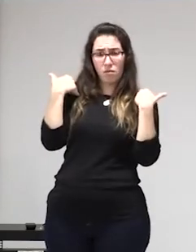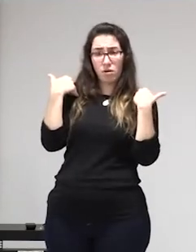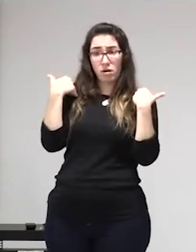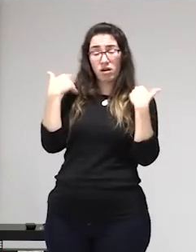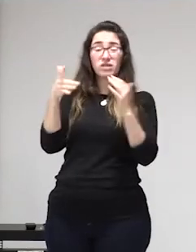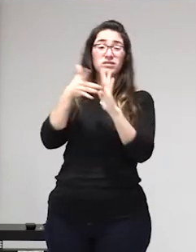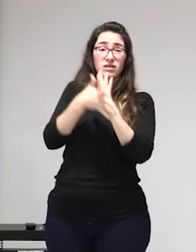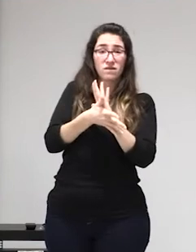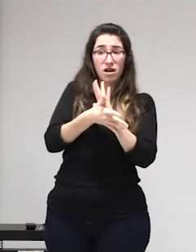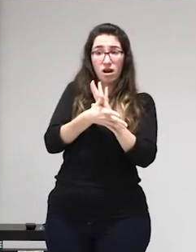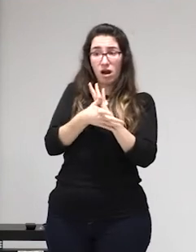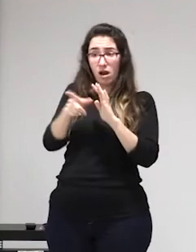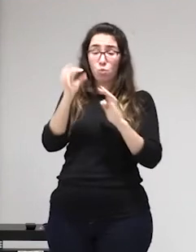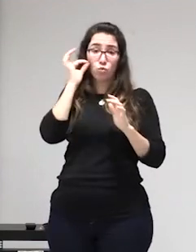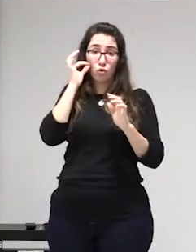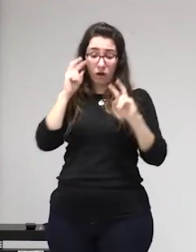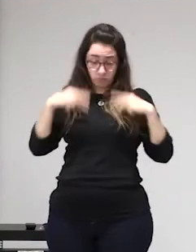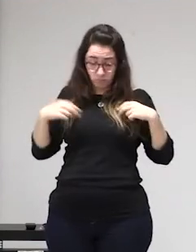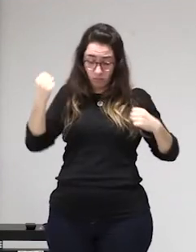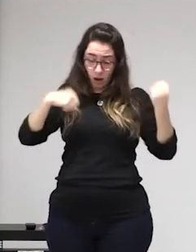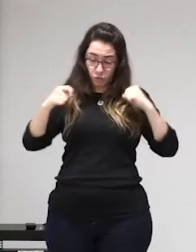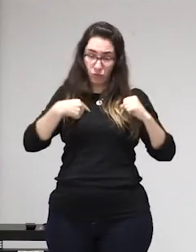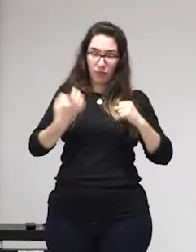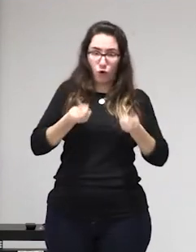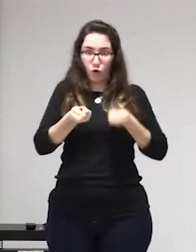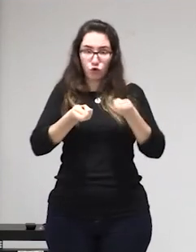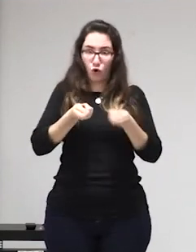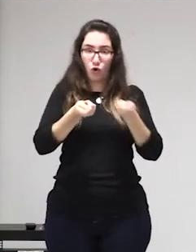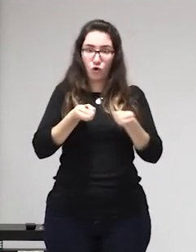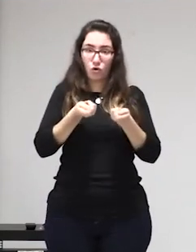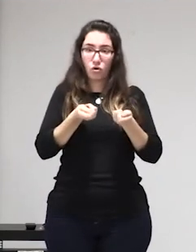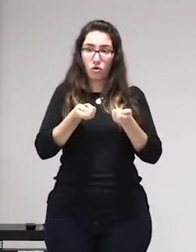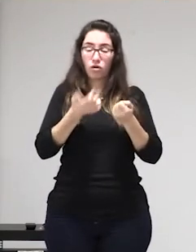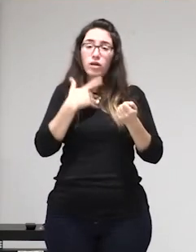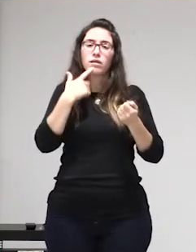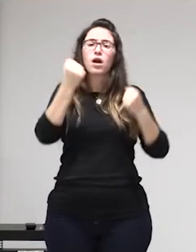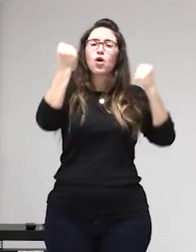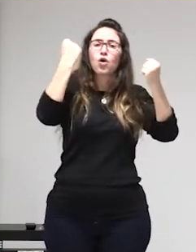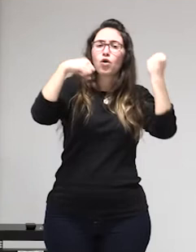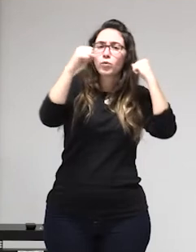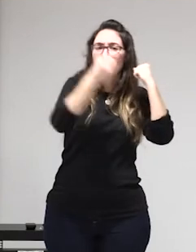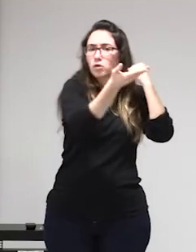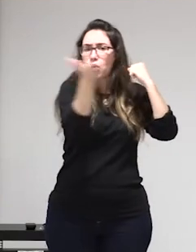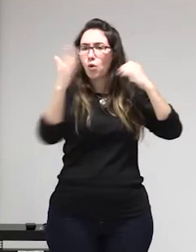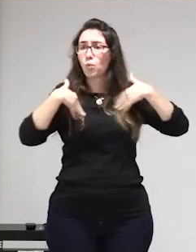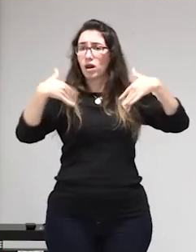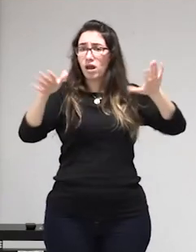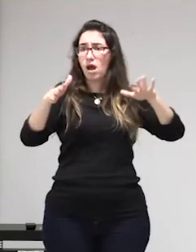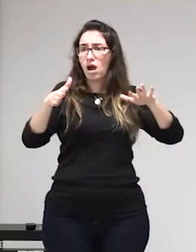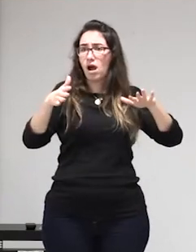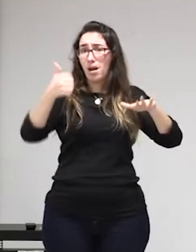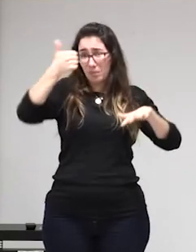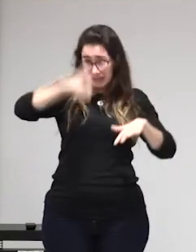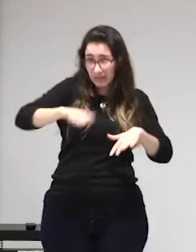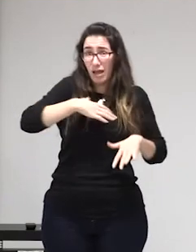lo que está lo que está fomentando la situación de indefensión es son las políticas